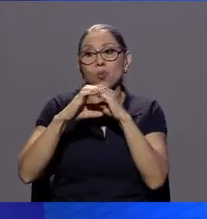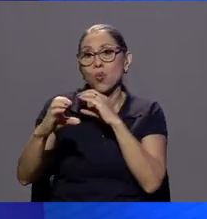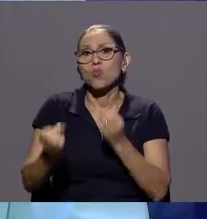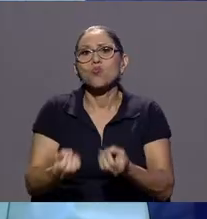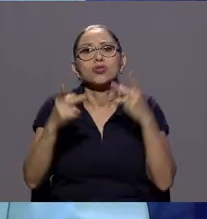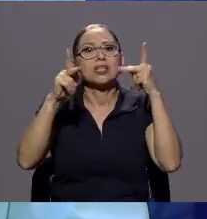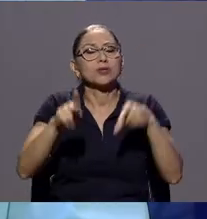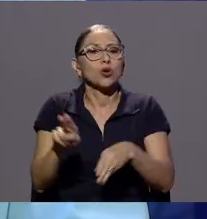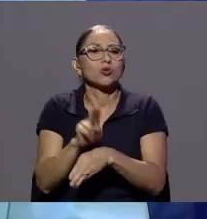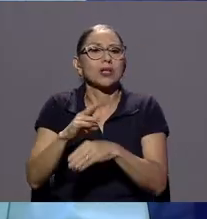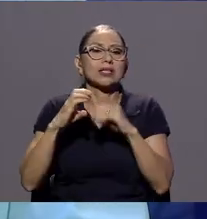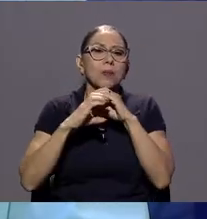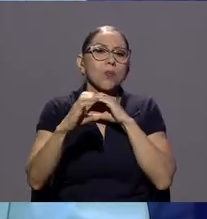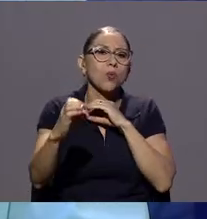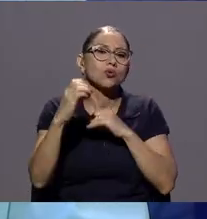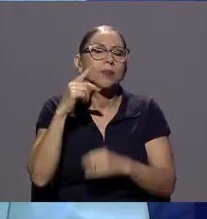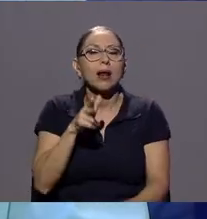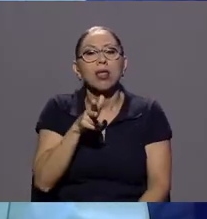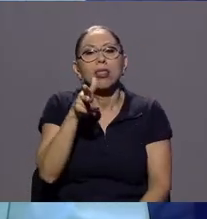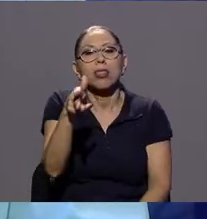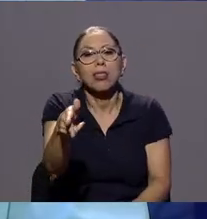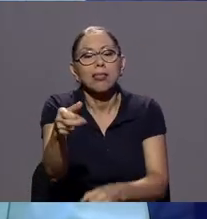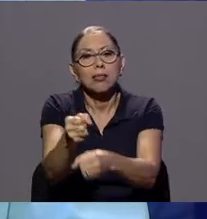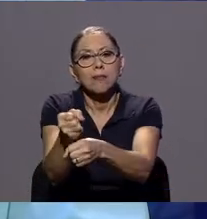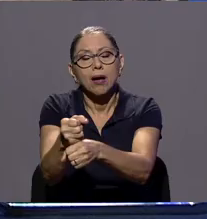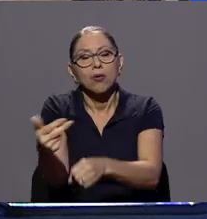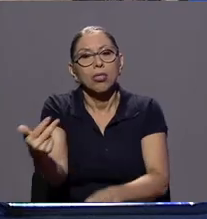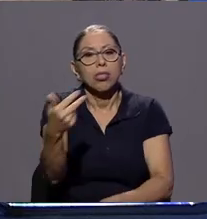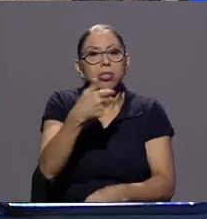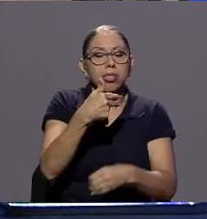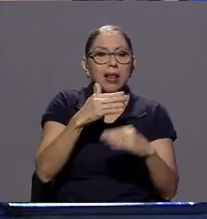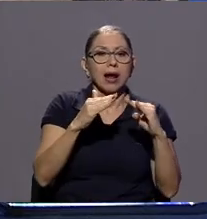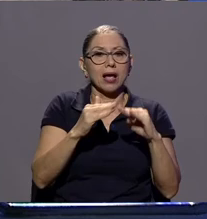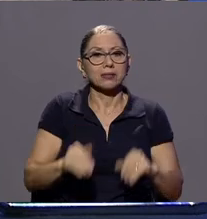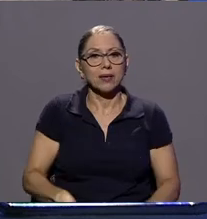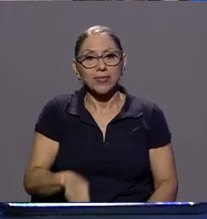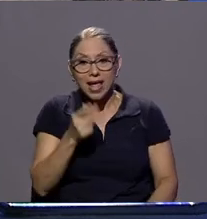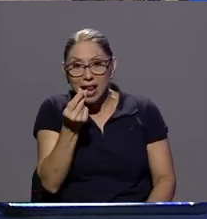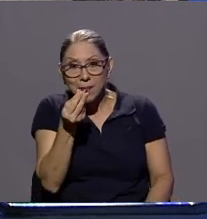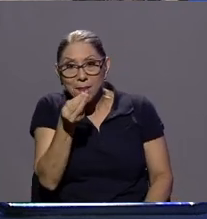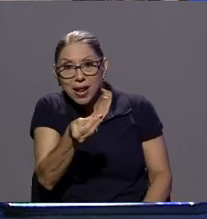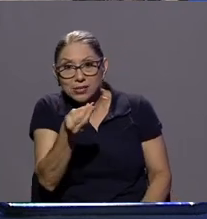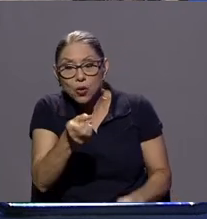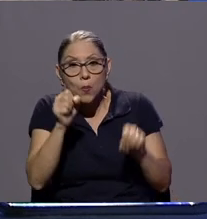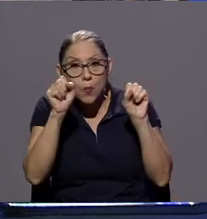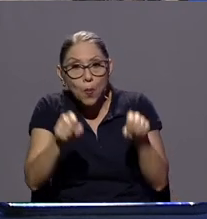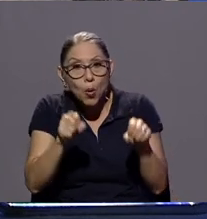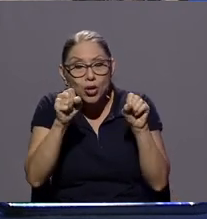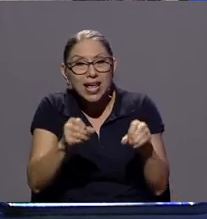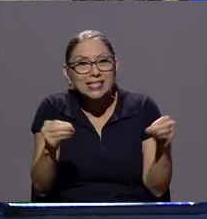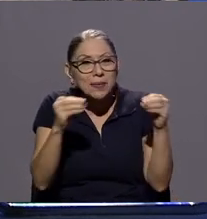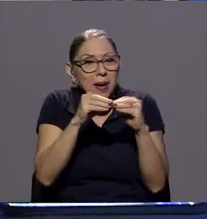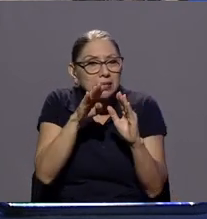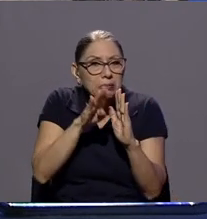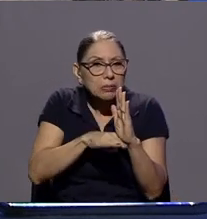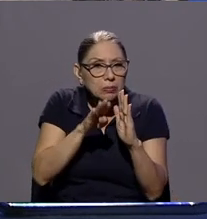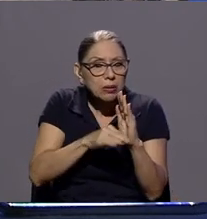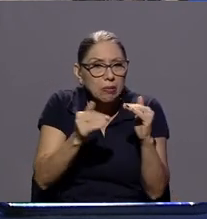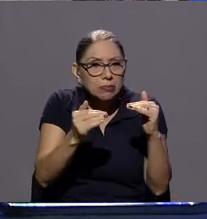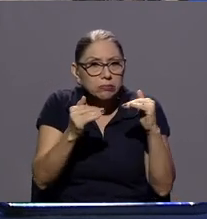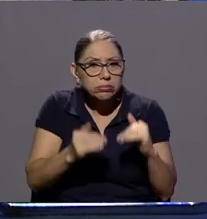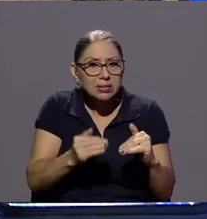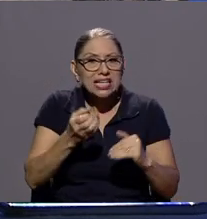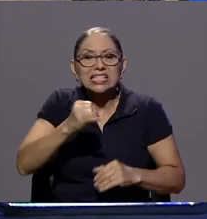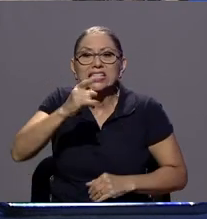casas y a sus trabajos que podría ser inferior según algunos estudios podría ser inferior si tuviéramos datos